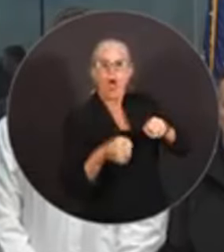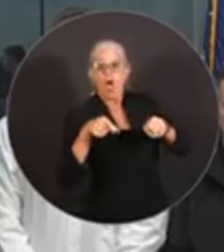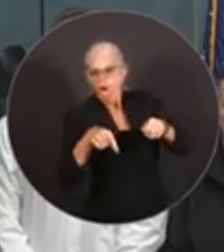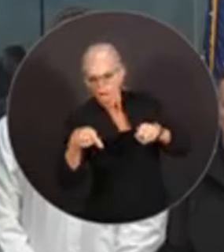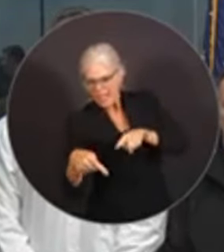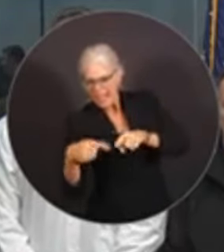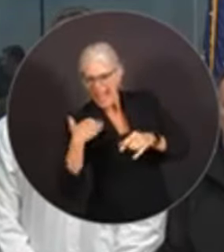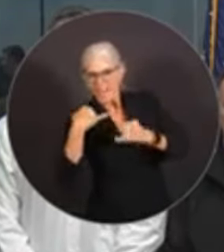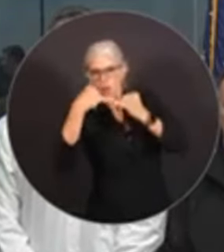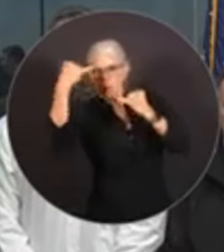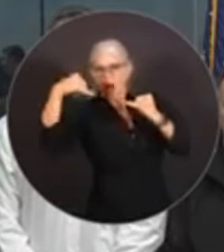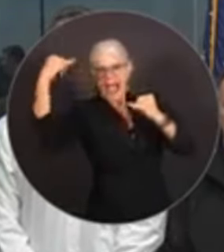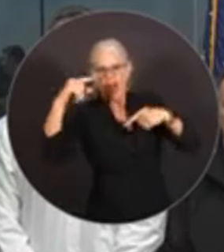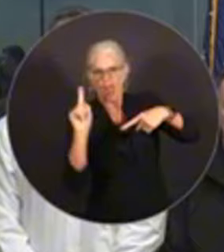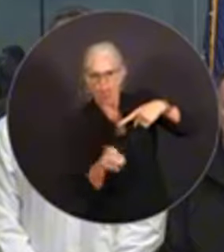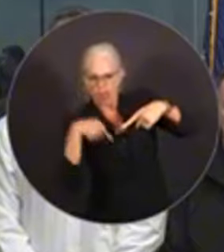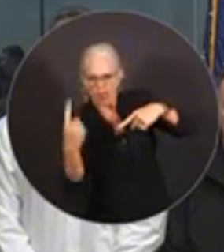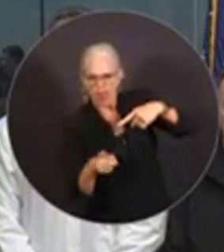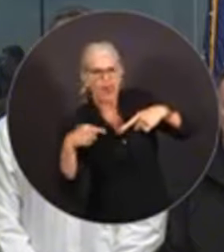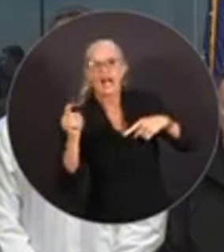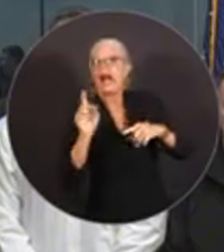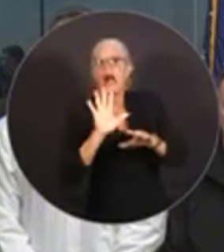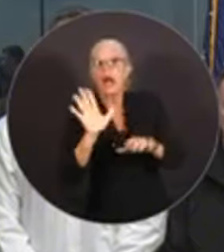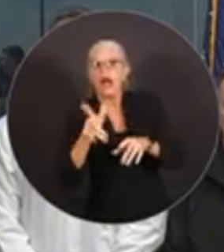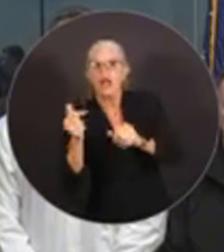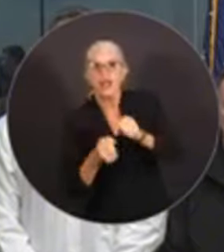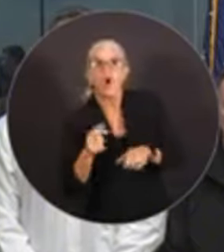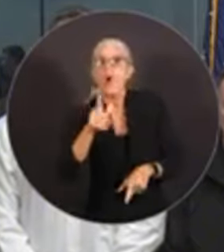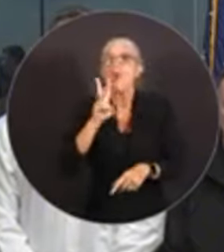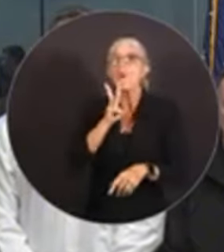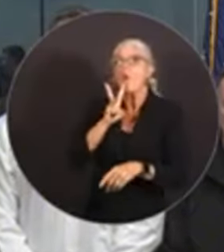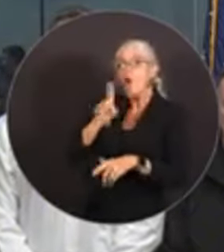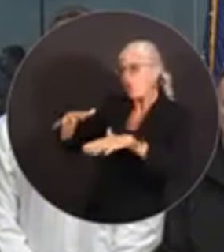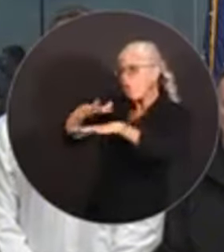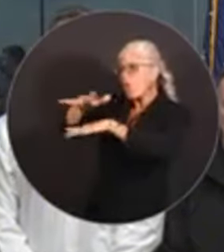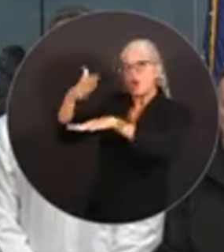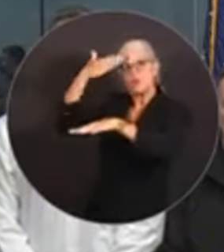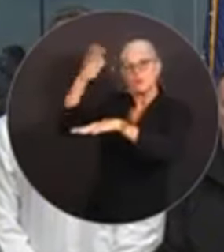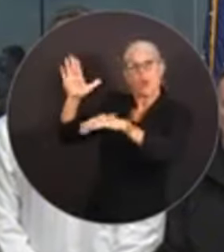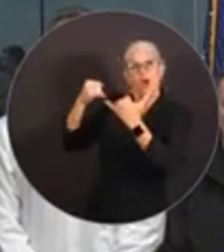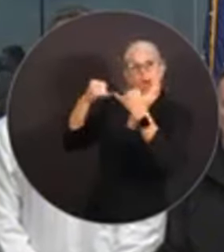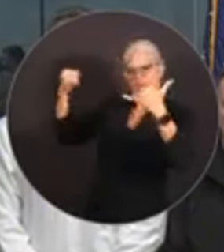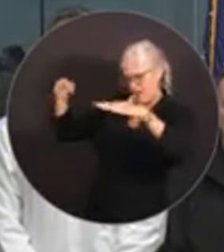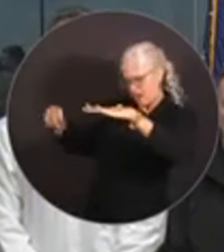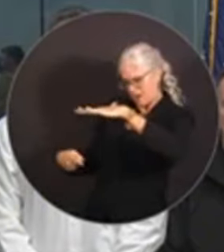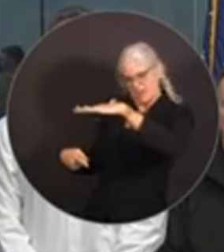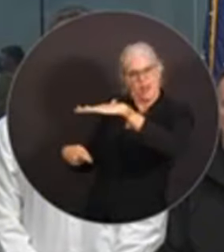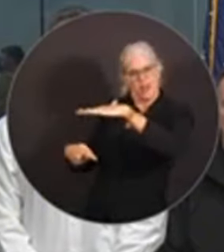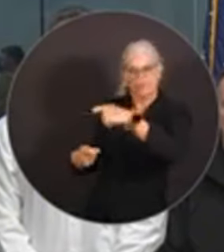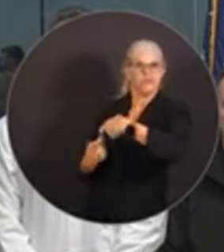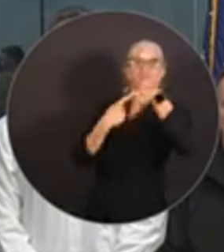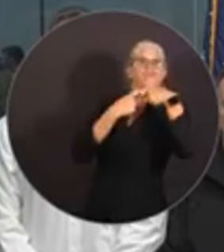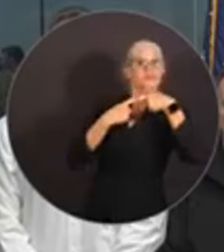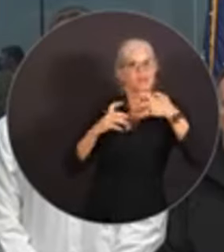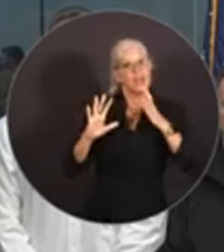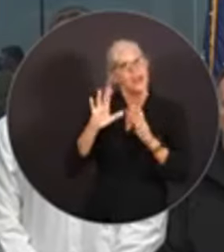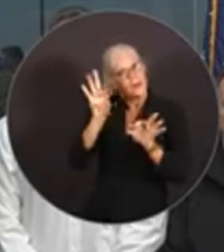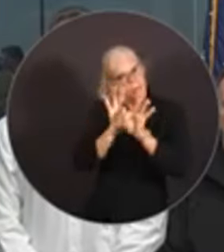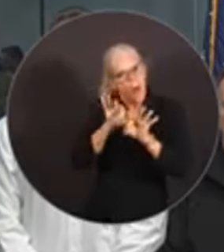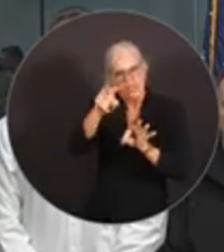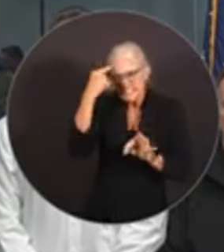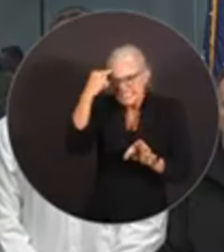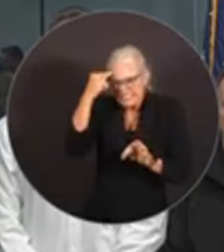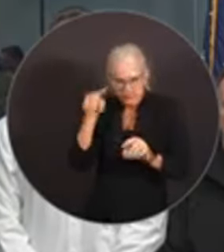conectados con cables eléctricos. El agua estática puede tener cables eléctricos ocultos